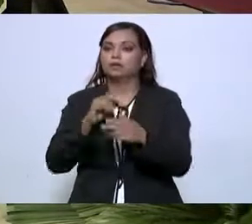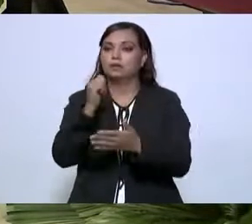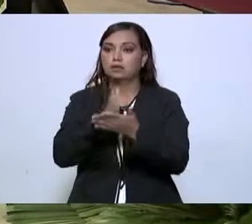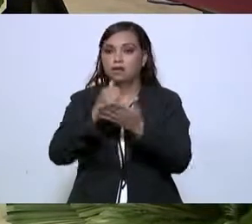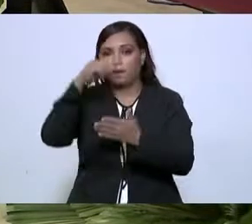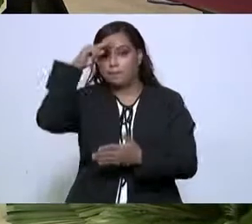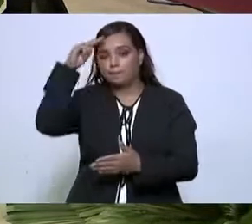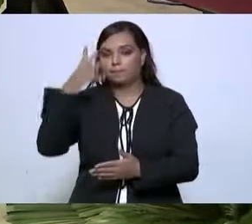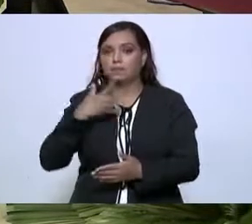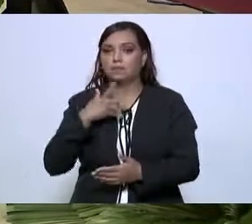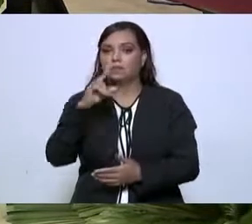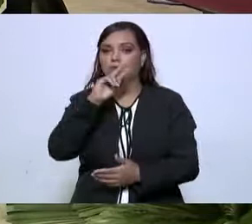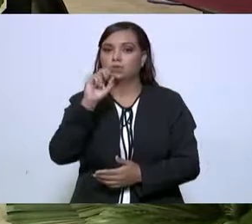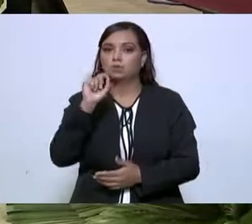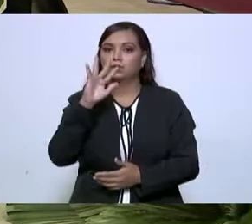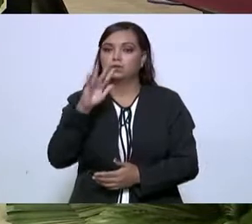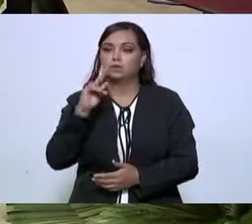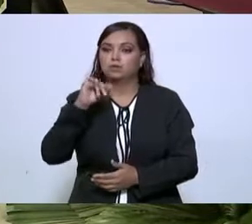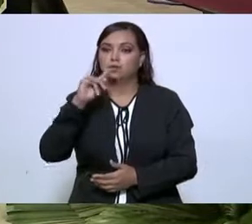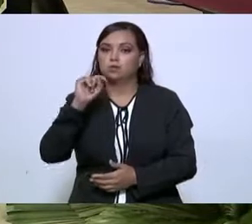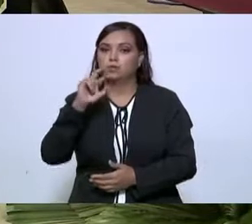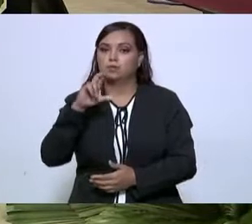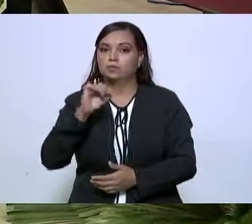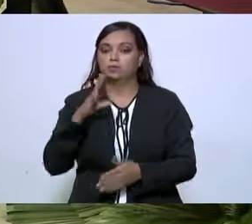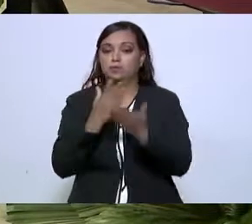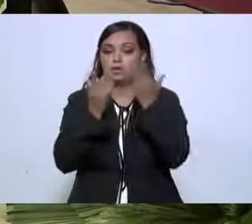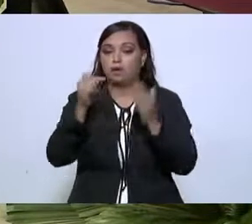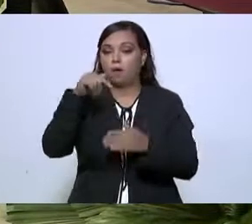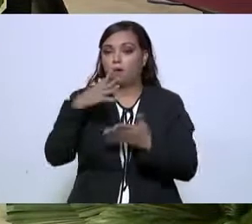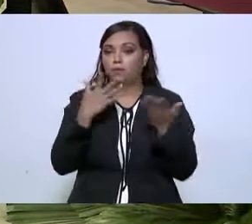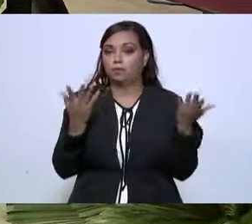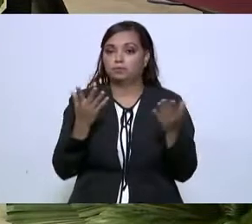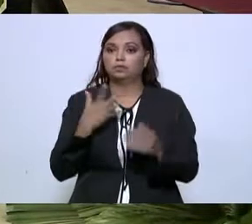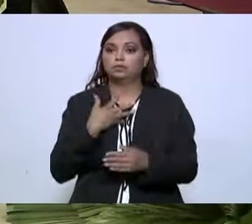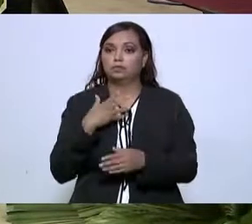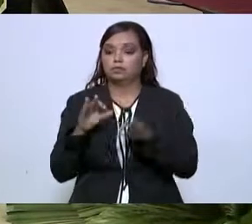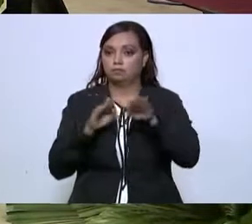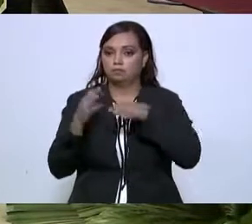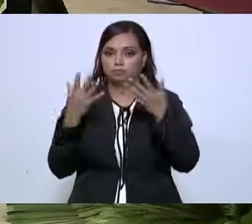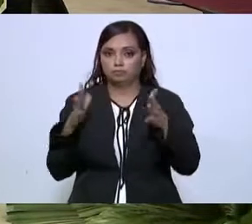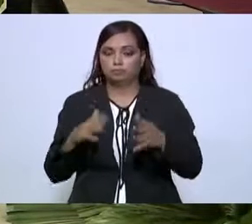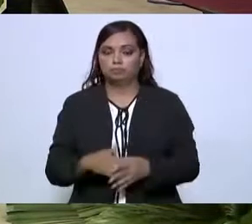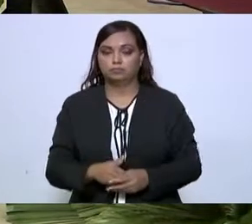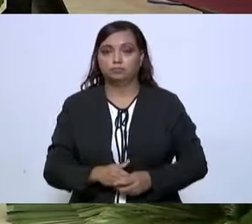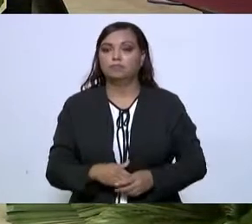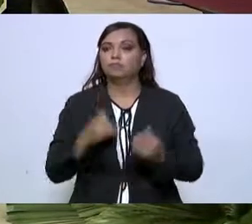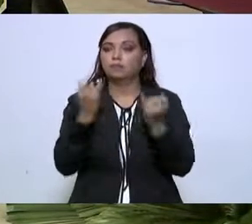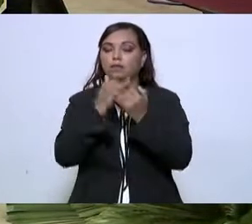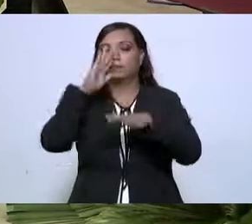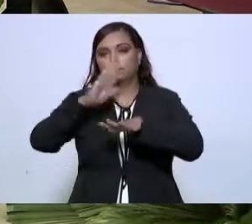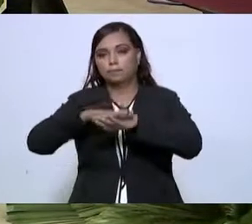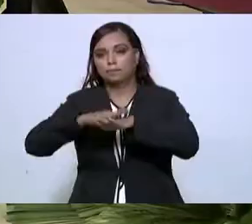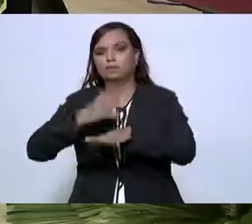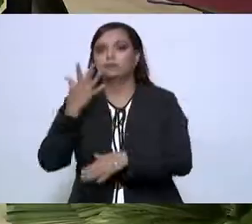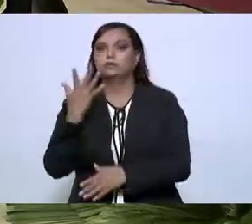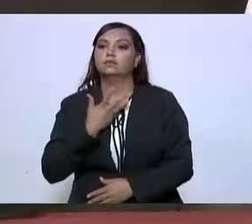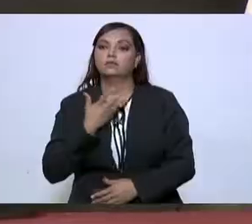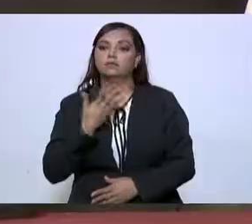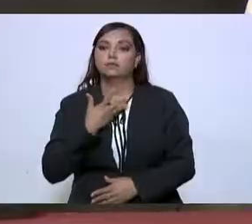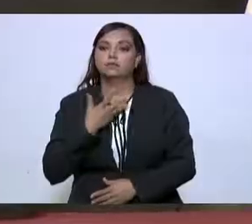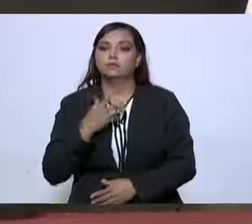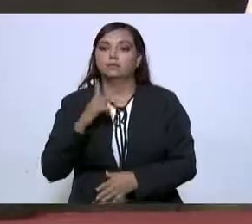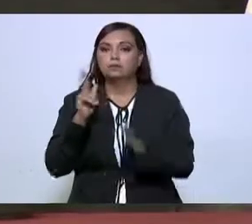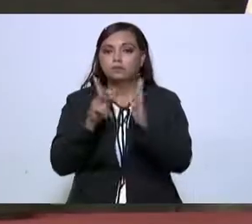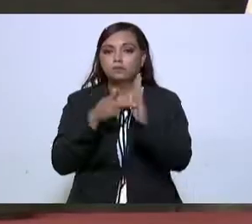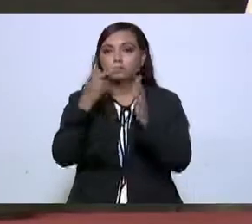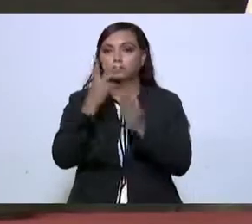225 kilómetros lineales y que ahorita está en operación. Adicionalmente, tenemos cuatro